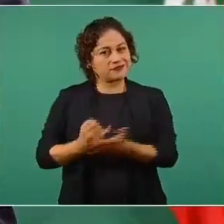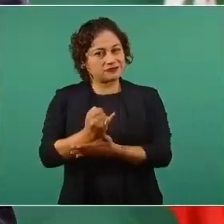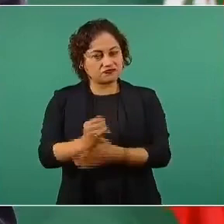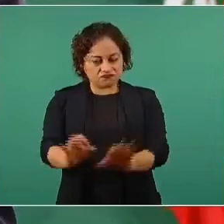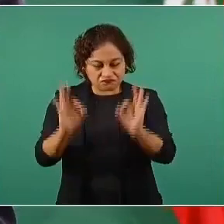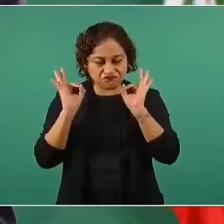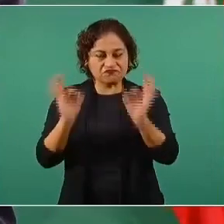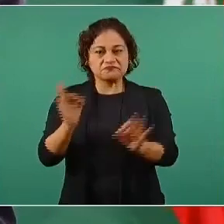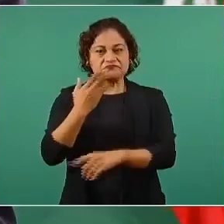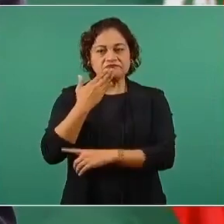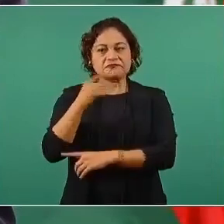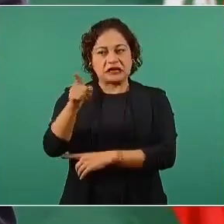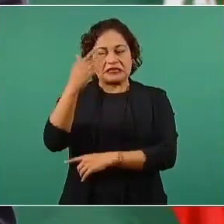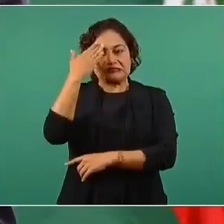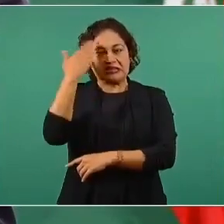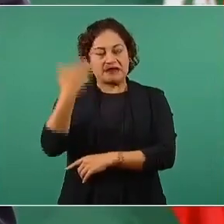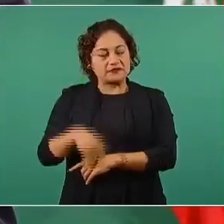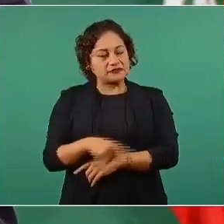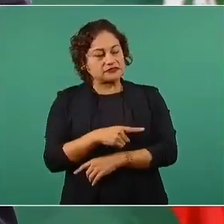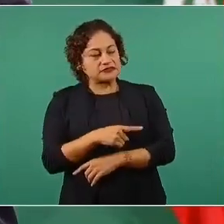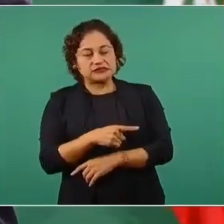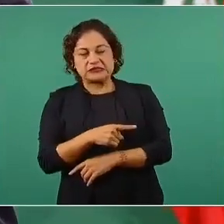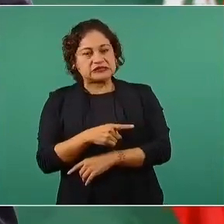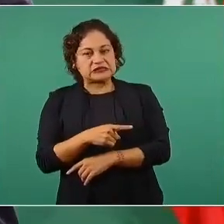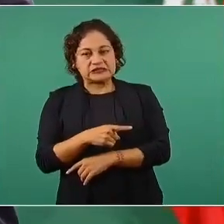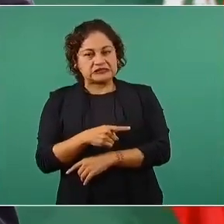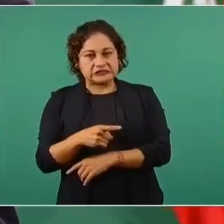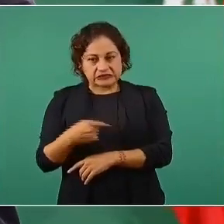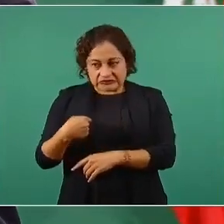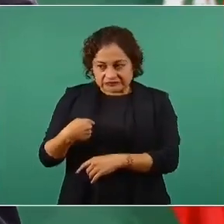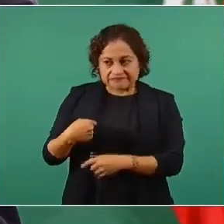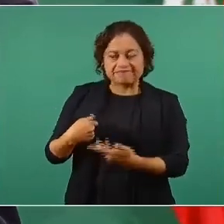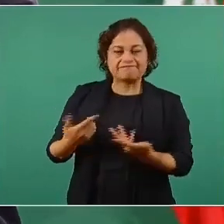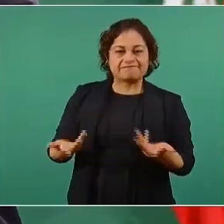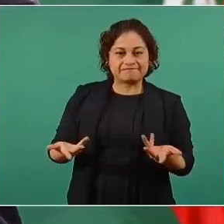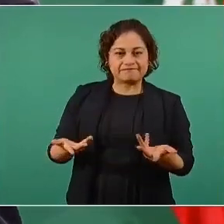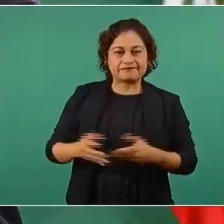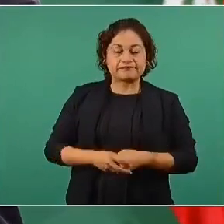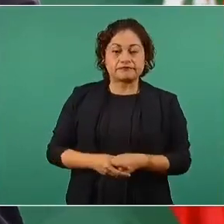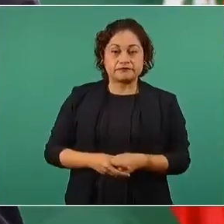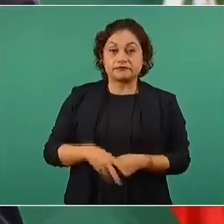le conviene. a pesar de la manipulación de la guerra sucia